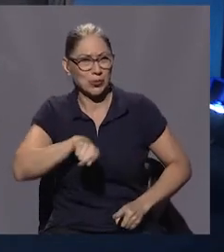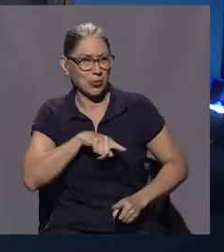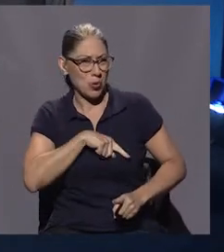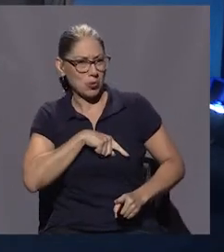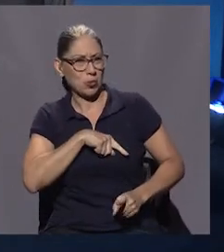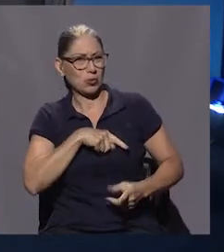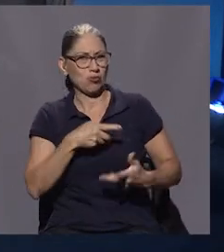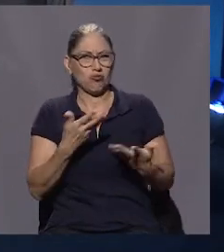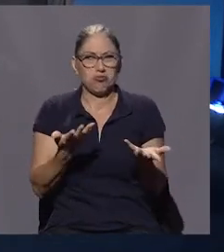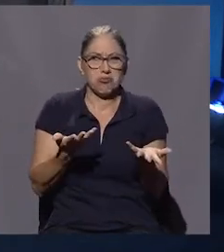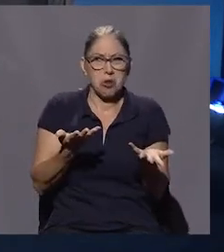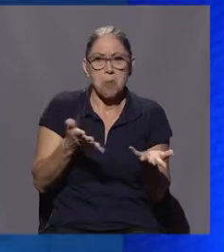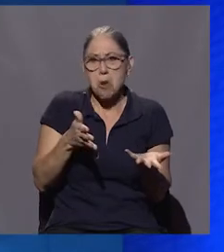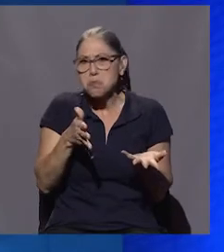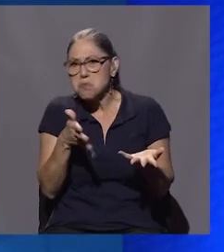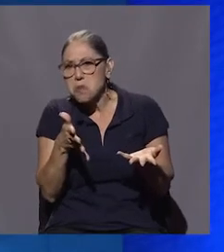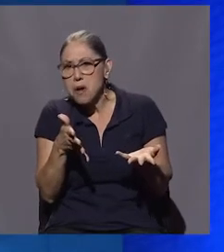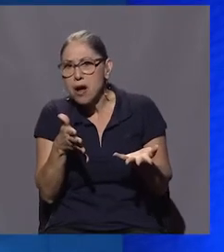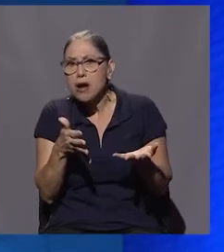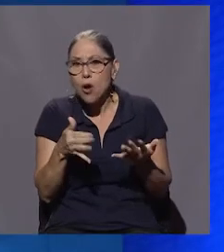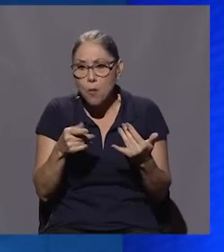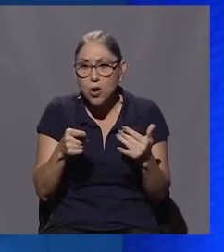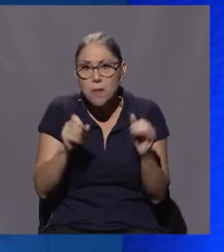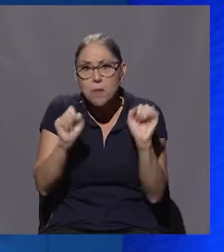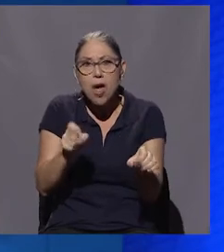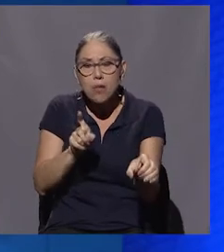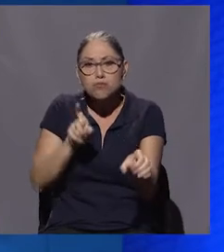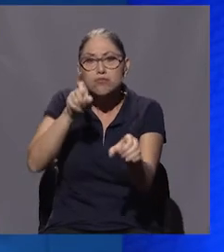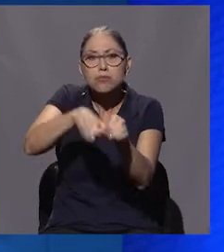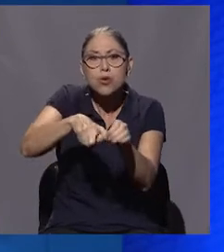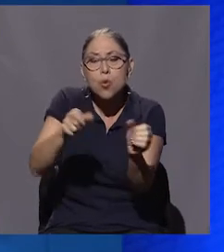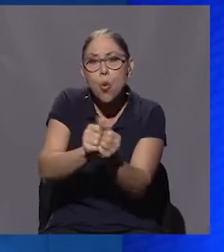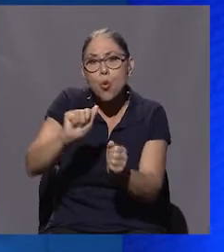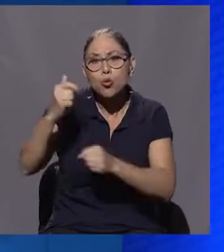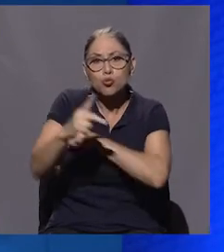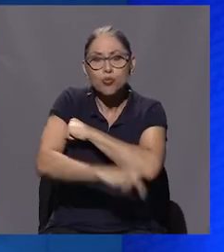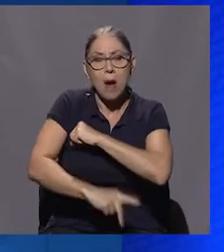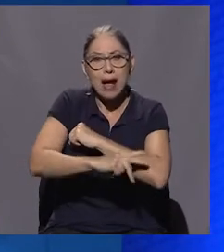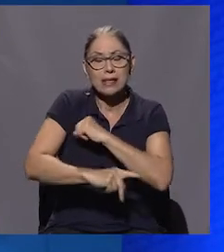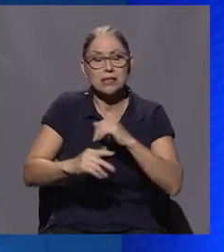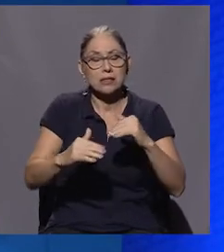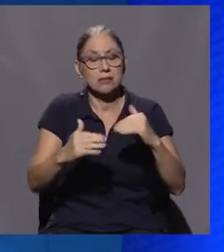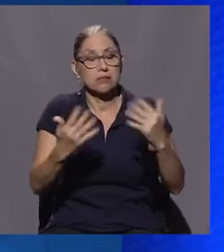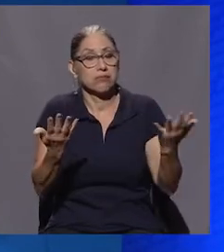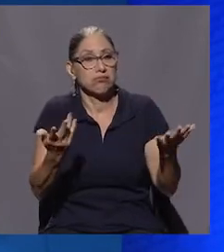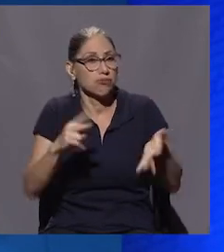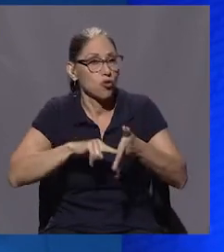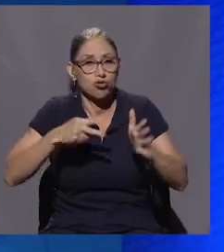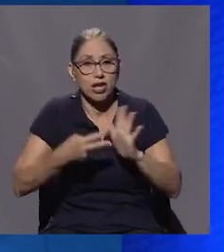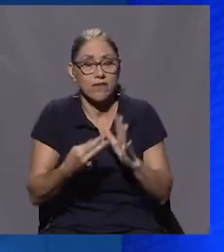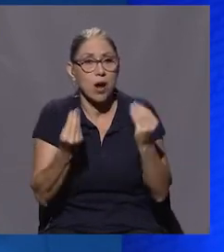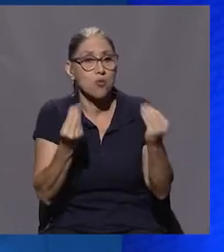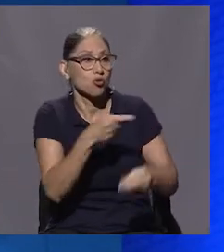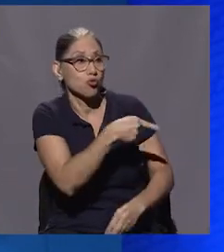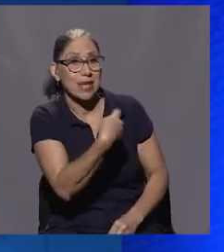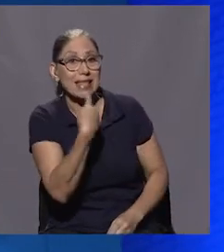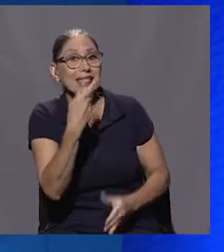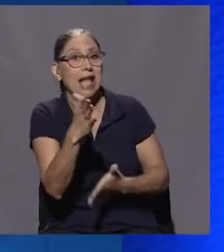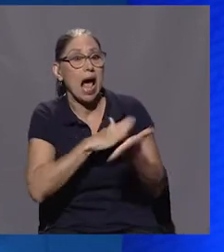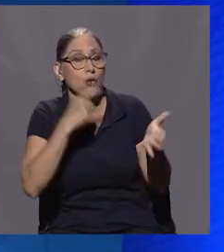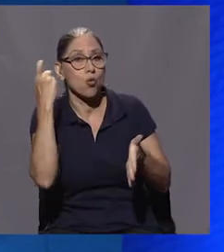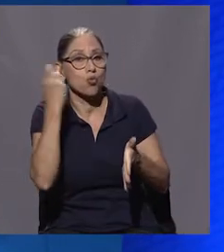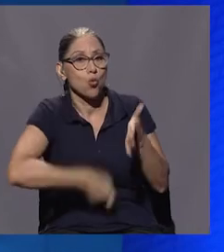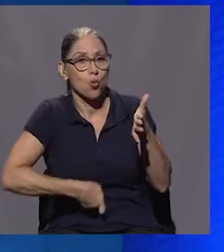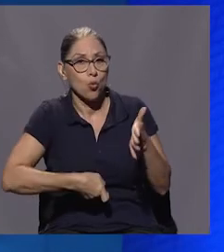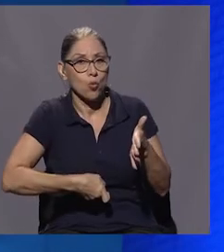jugar en grandes ligas no significa mucho. Y usted hace, a ver, una afirmación muy dura cuando habla de esas